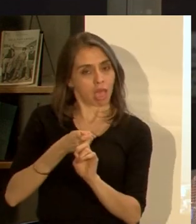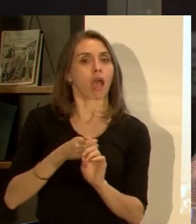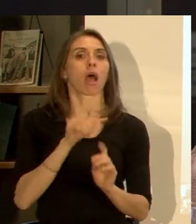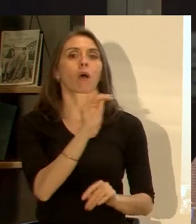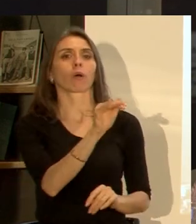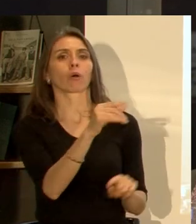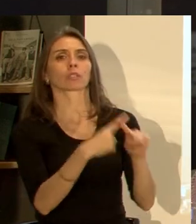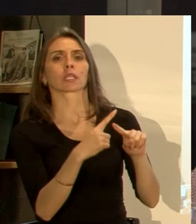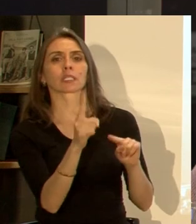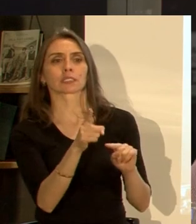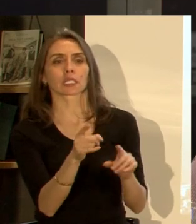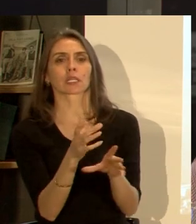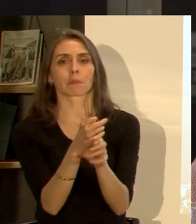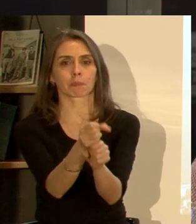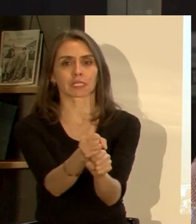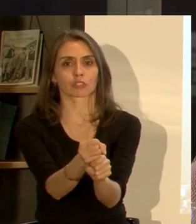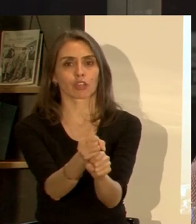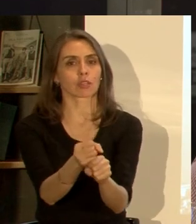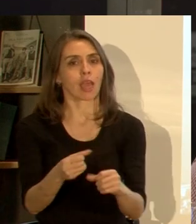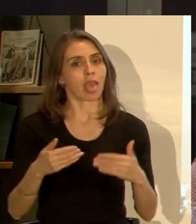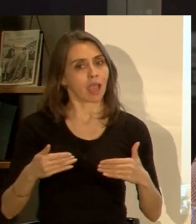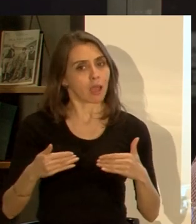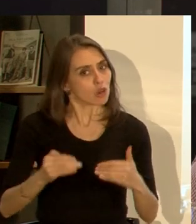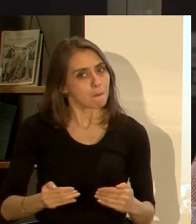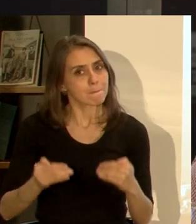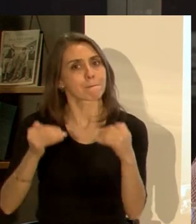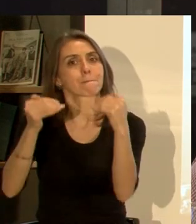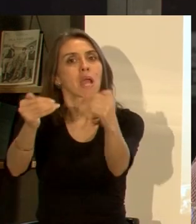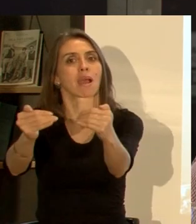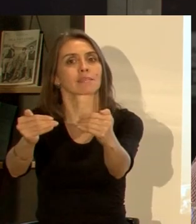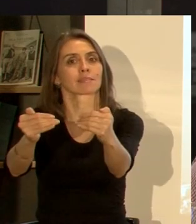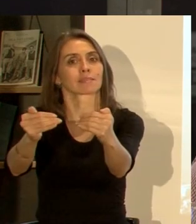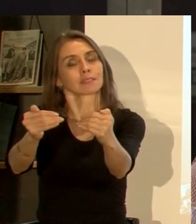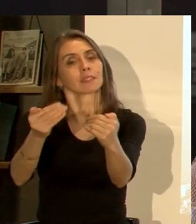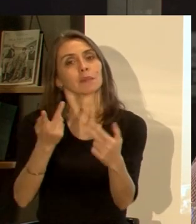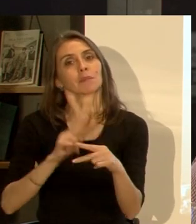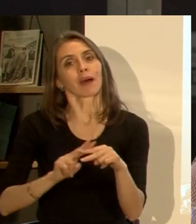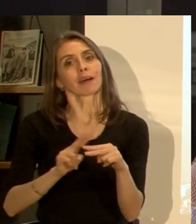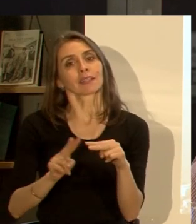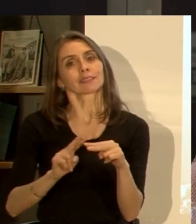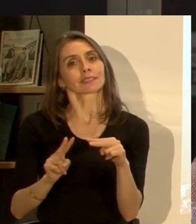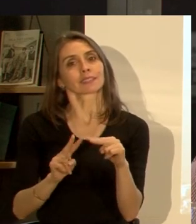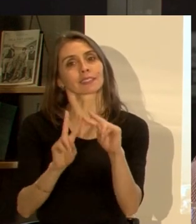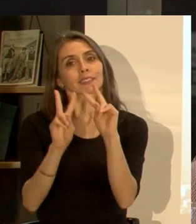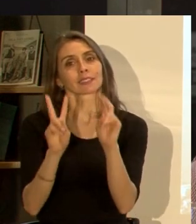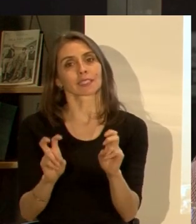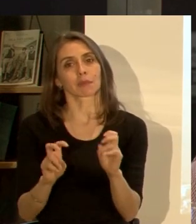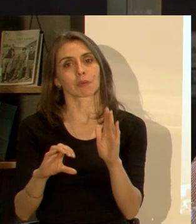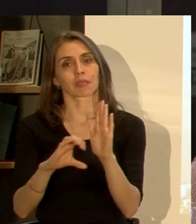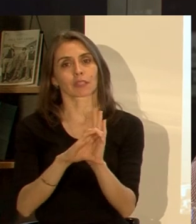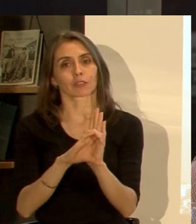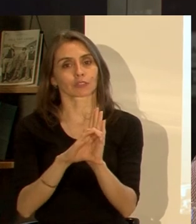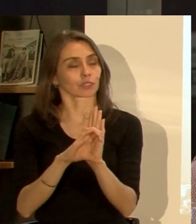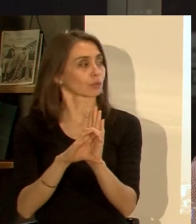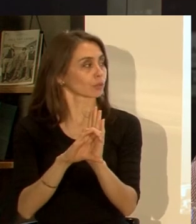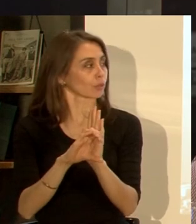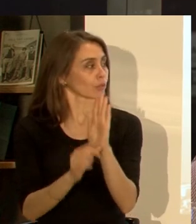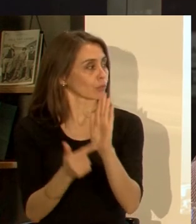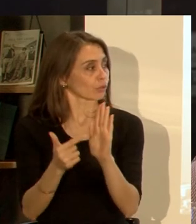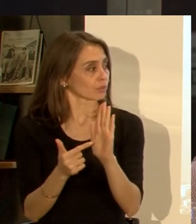a presionar a correr el cerco para poder llevar el tema de la constitución a cabo